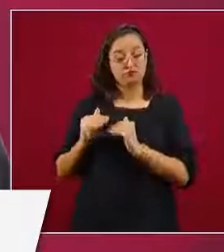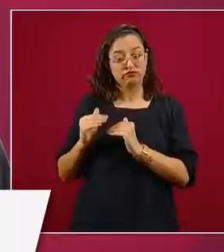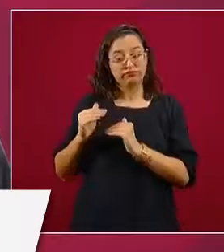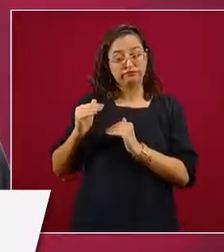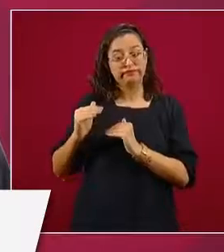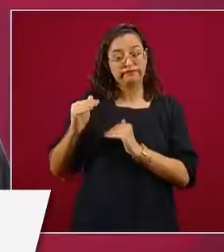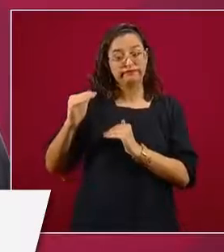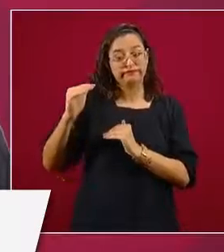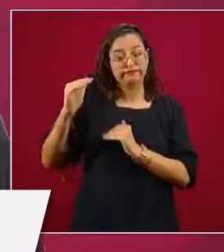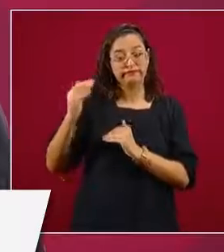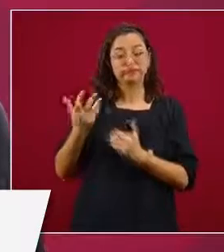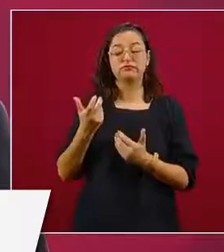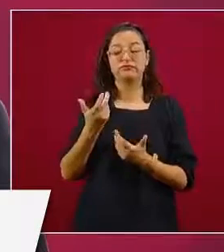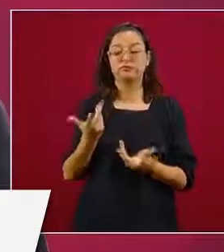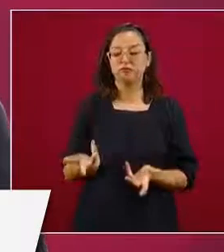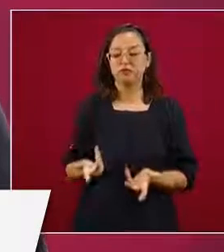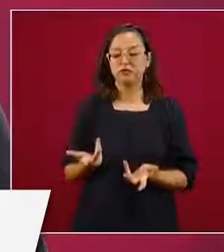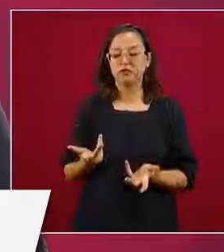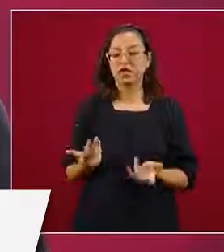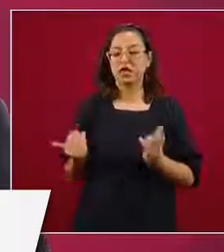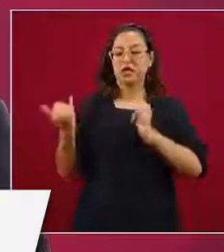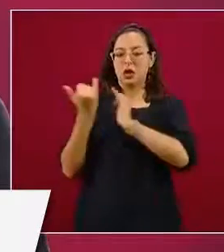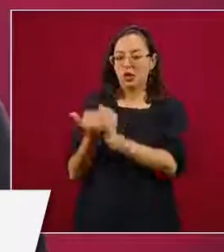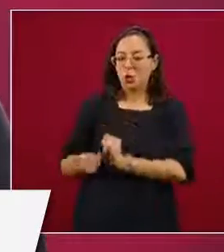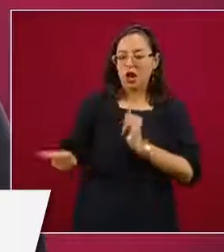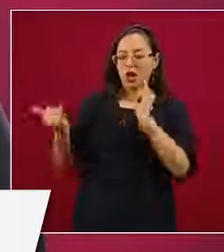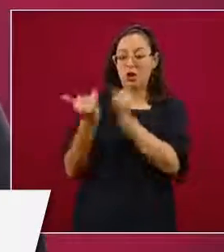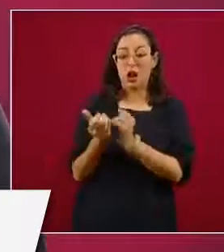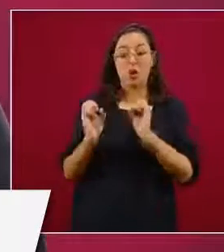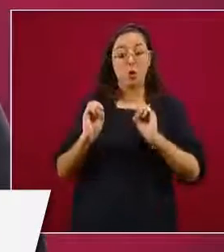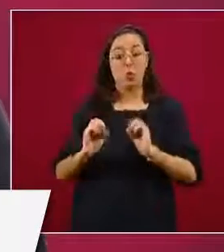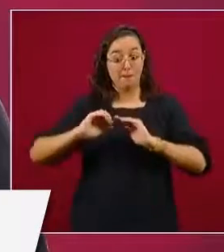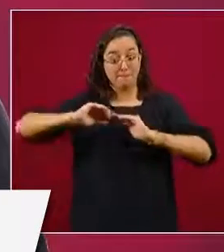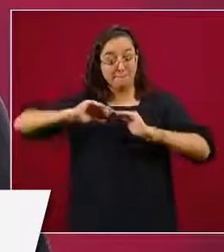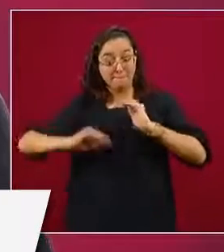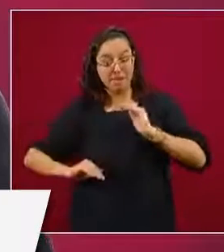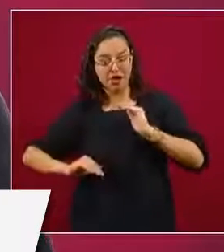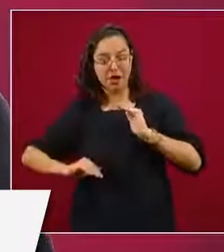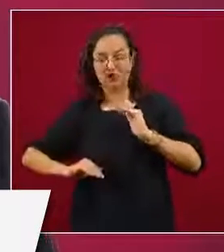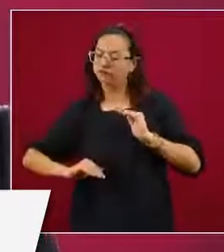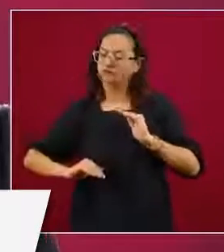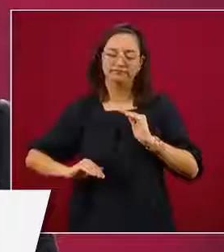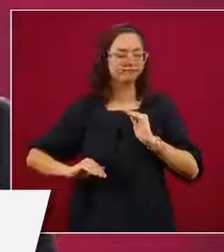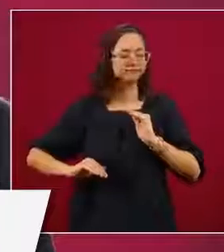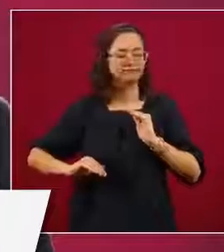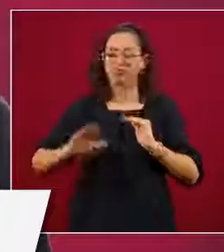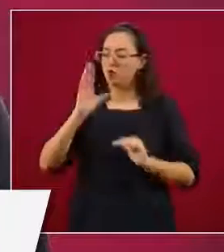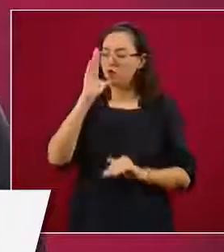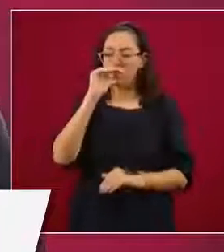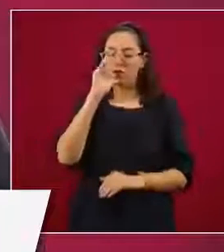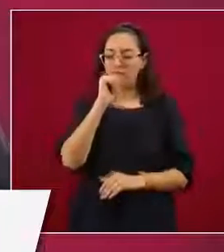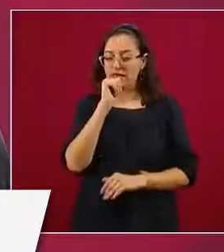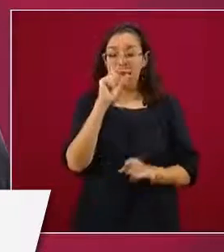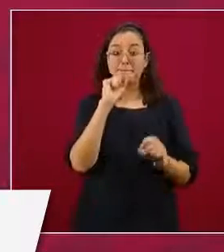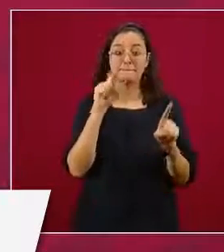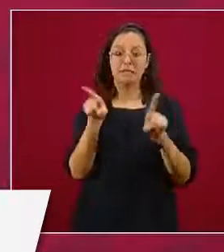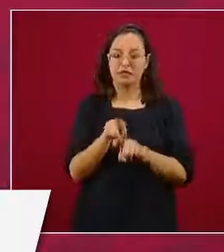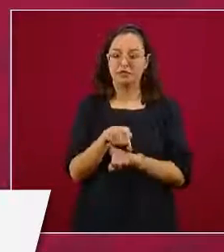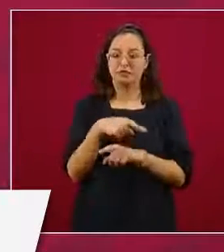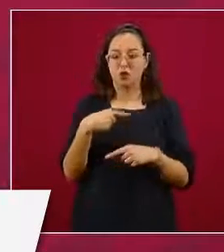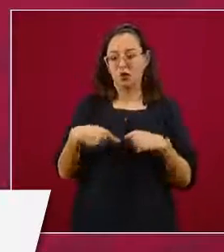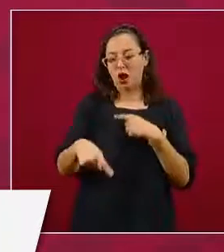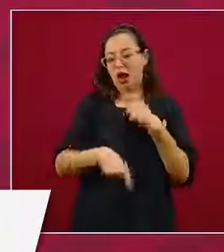que no podrá ser menor a la inflación, por ejemplo,